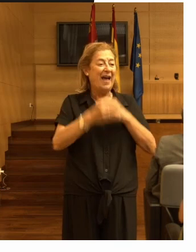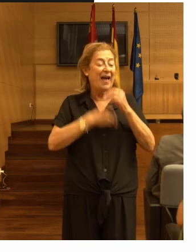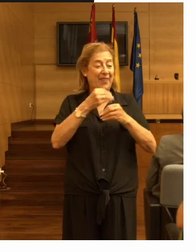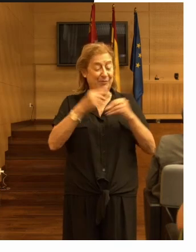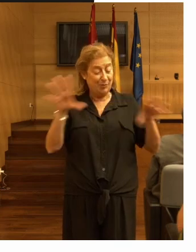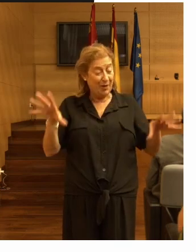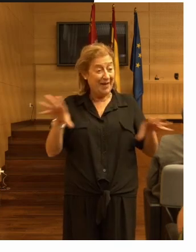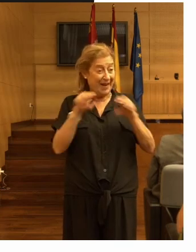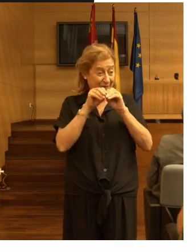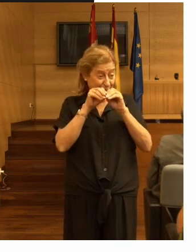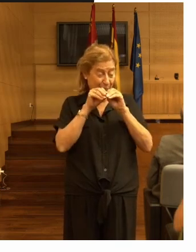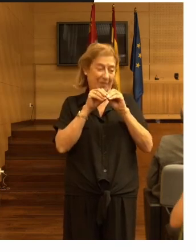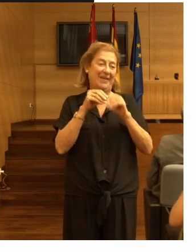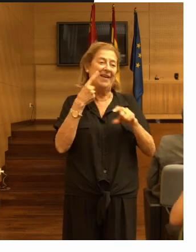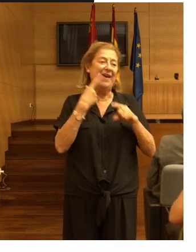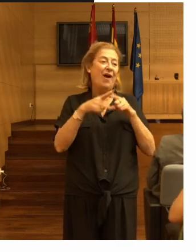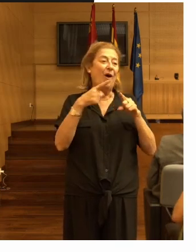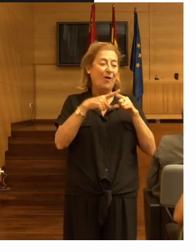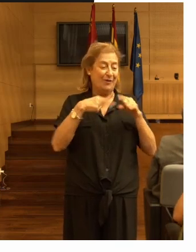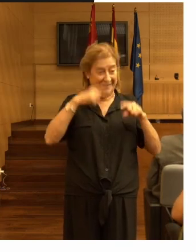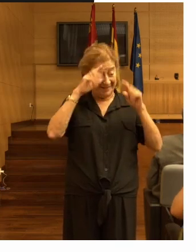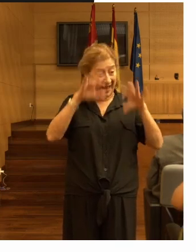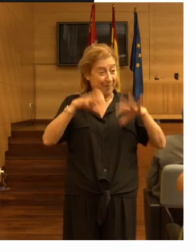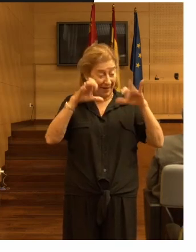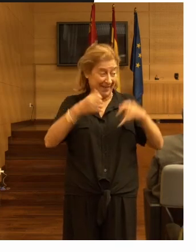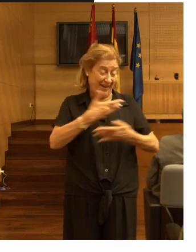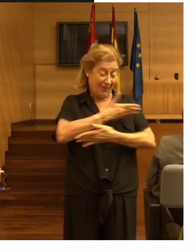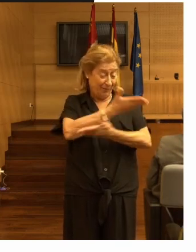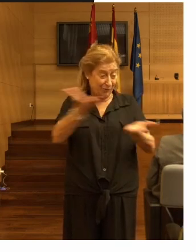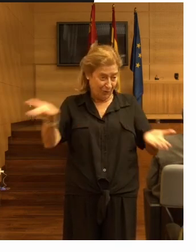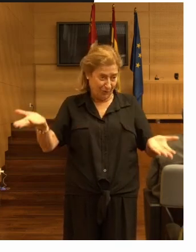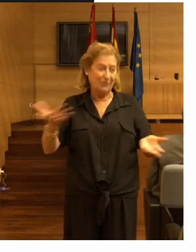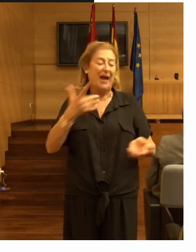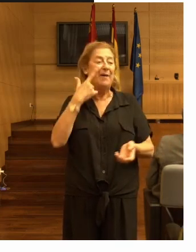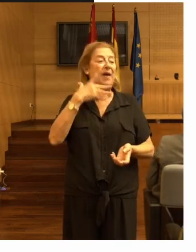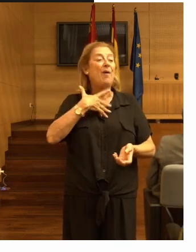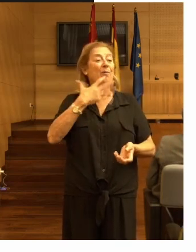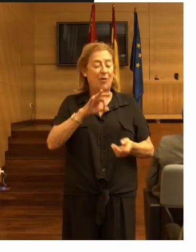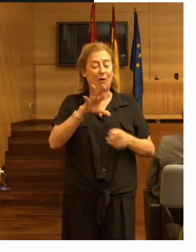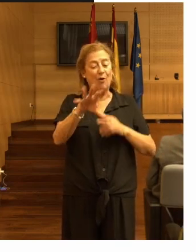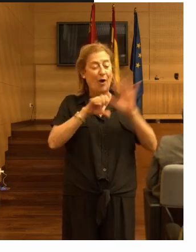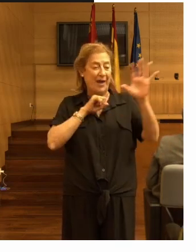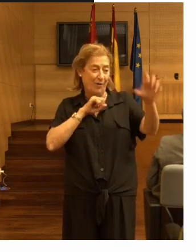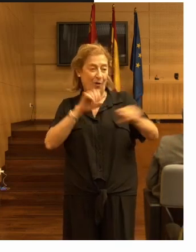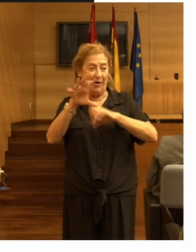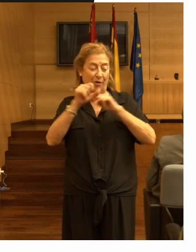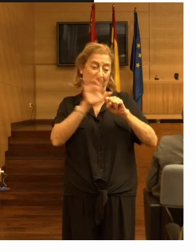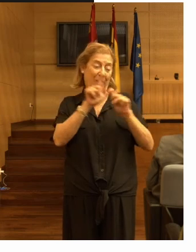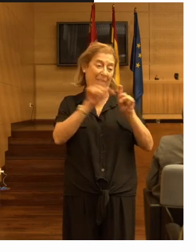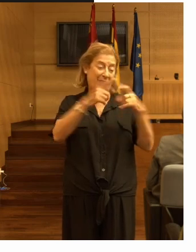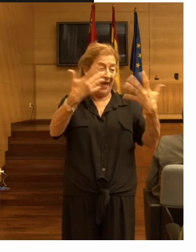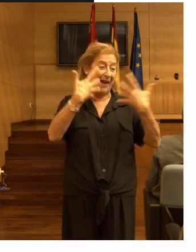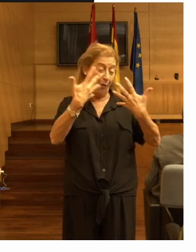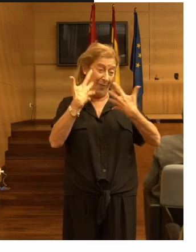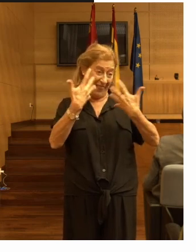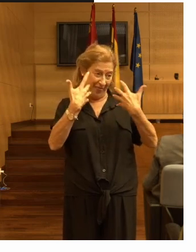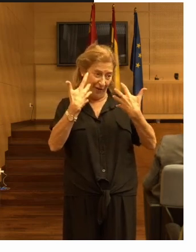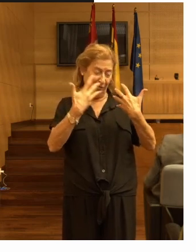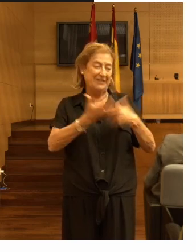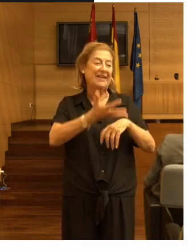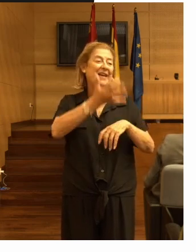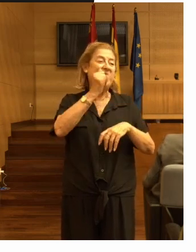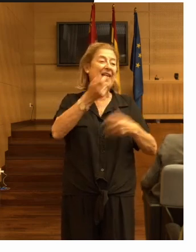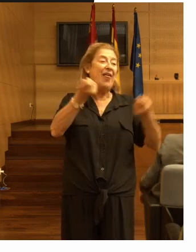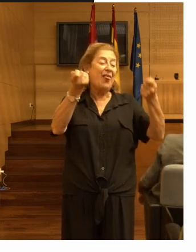unos resúmenes de las cosas que hemos aprendido de vosotros que podemos extraer como recomendaciones y